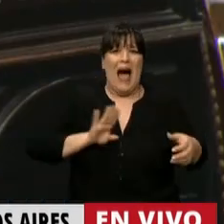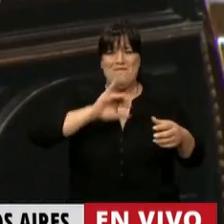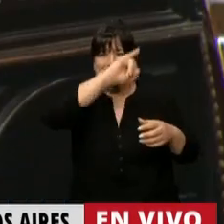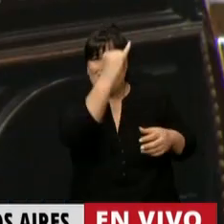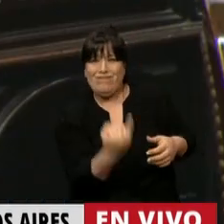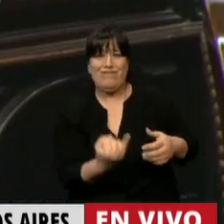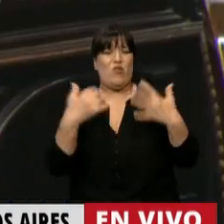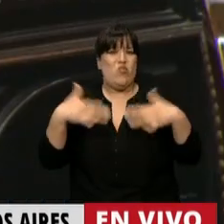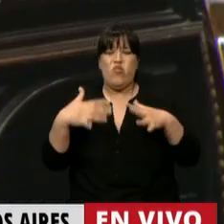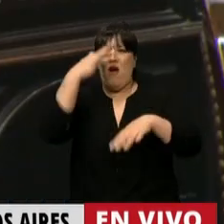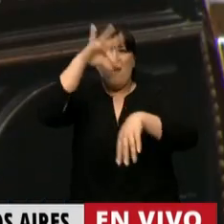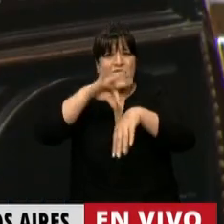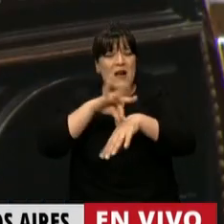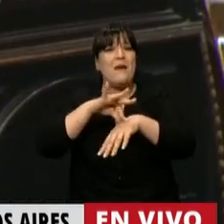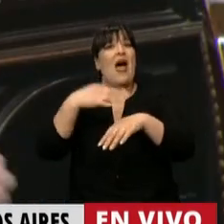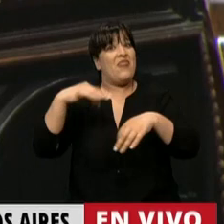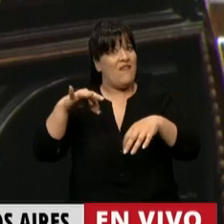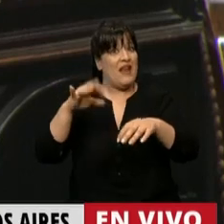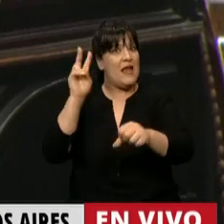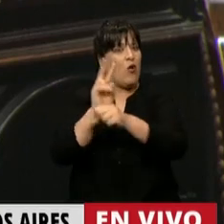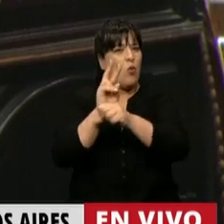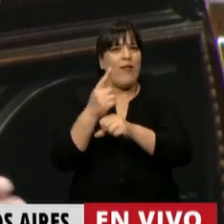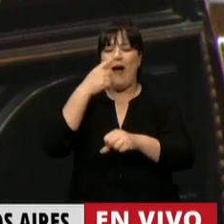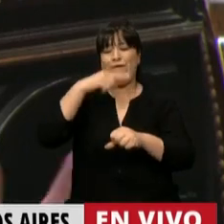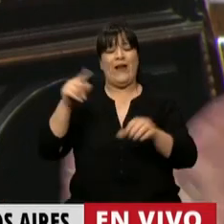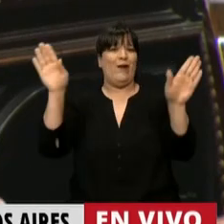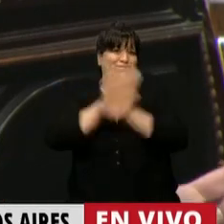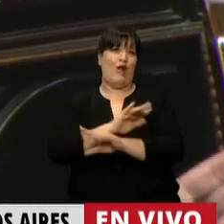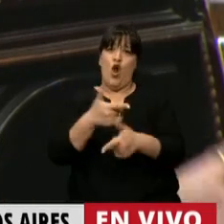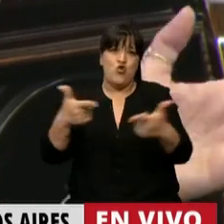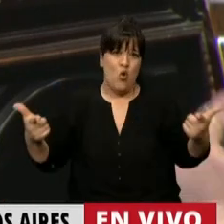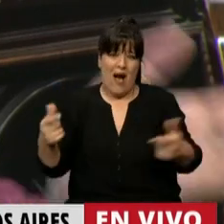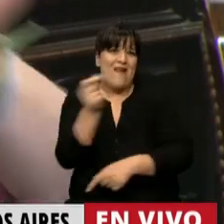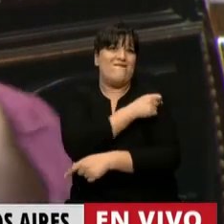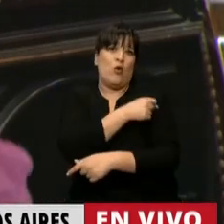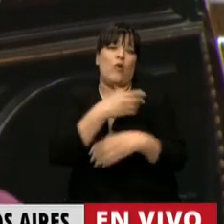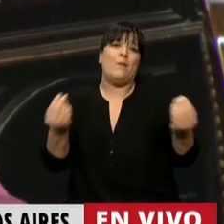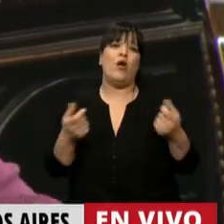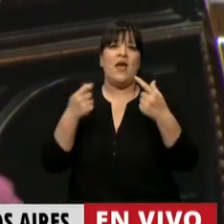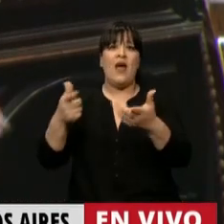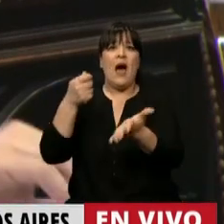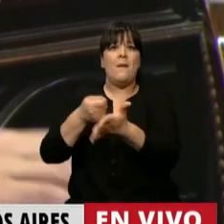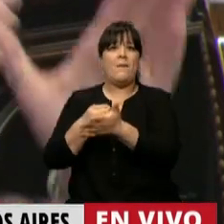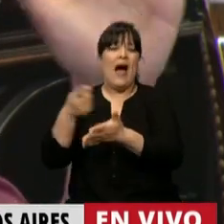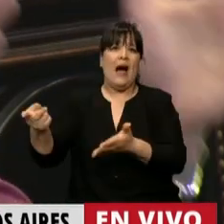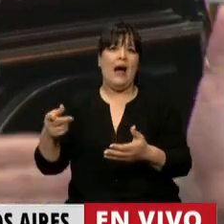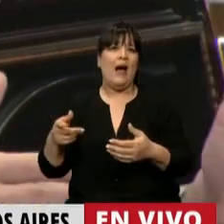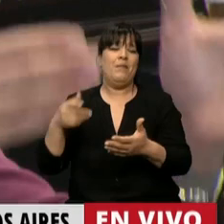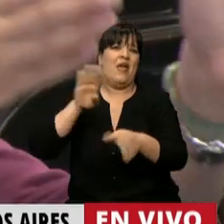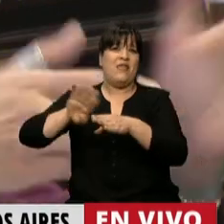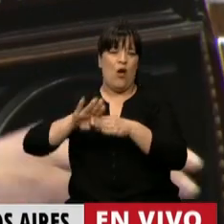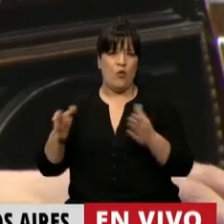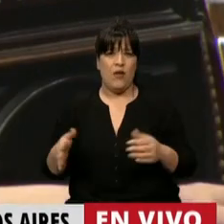sometidas a enfermedades que deberían estar evitadas y que no se hace porque se sigue garantizando, por ejemplo, el pago al FMI y la deuda.